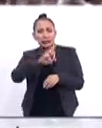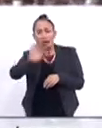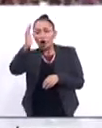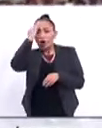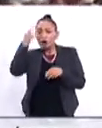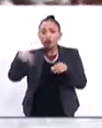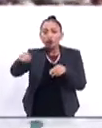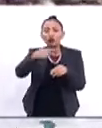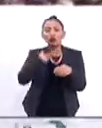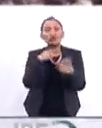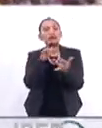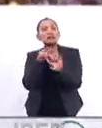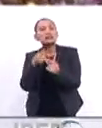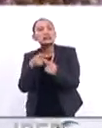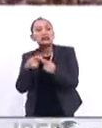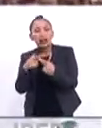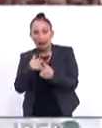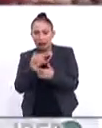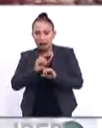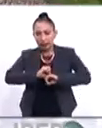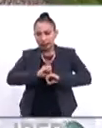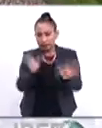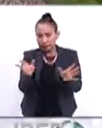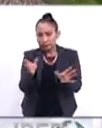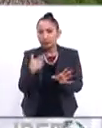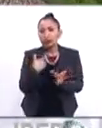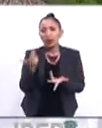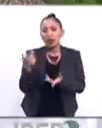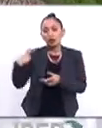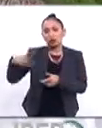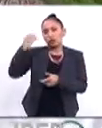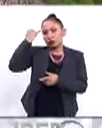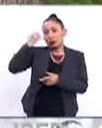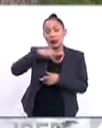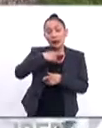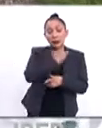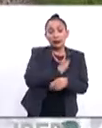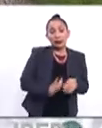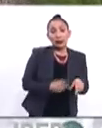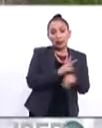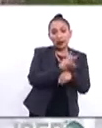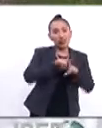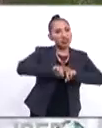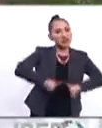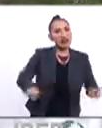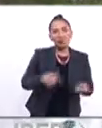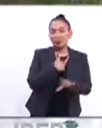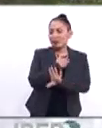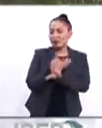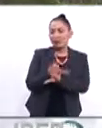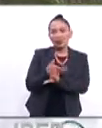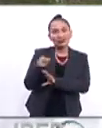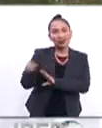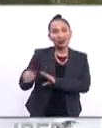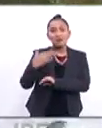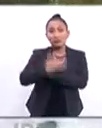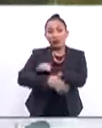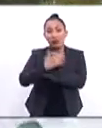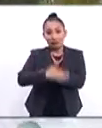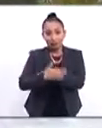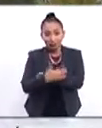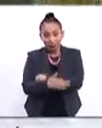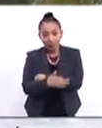reconocernos entre nosotros. Por supuesto, la postura de Nicolás Maduro es completamente opuesta y, mientras